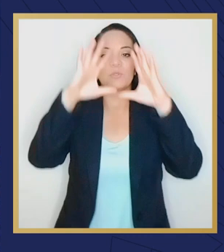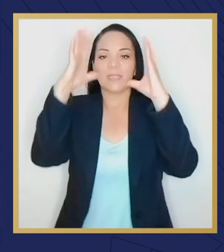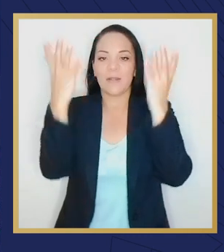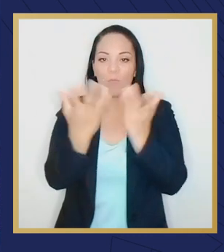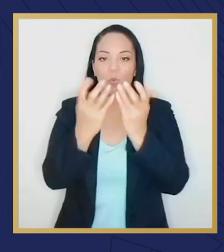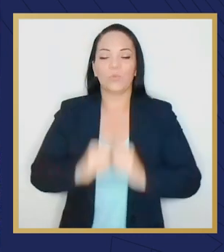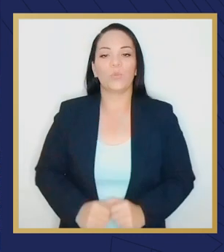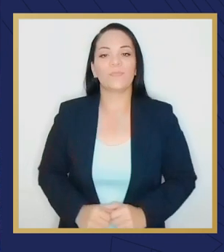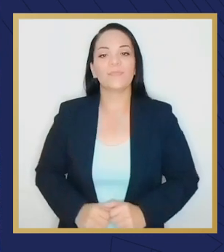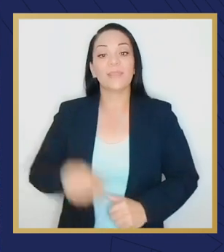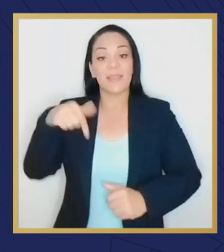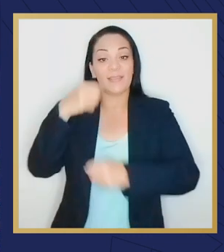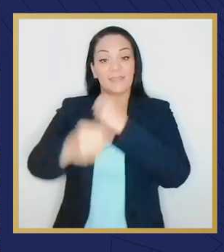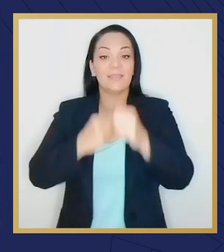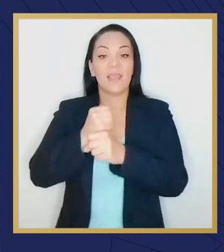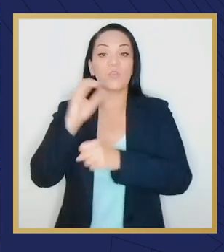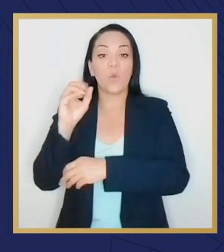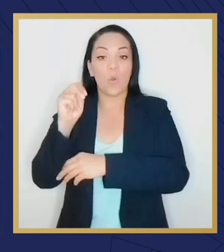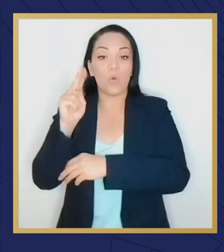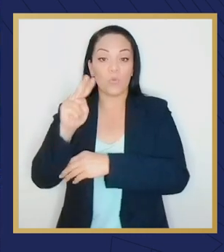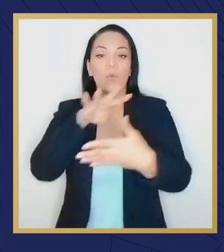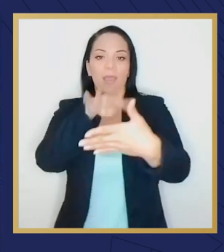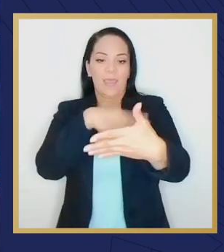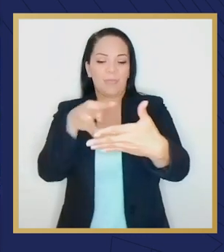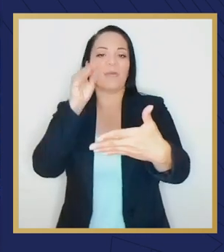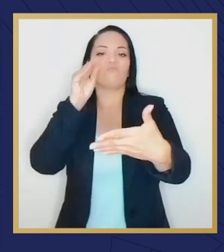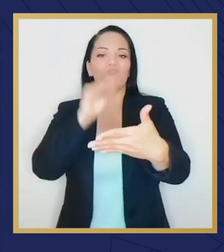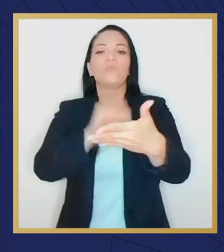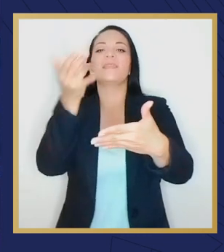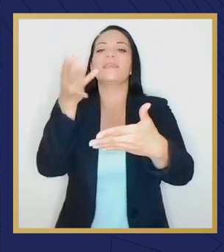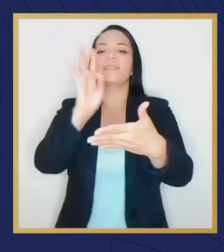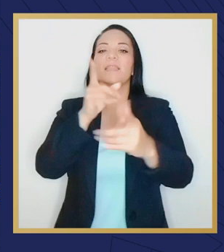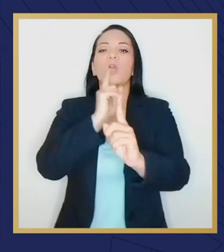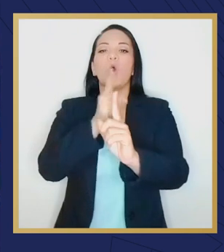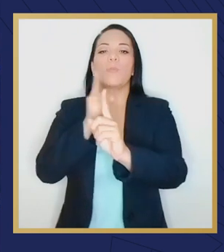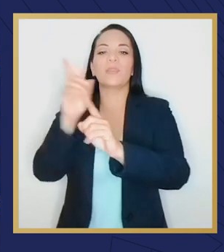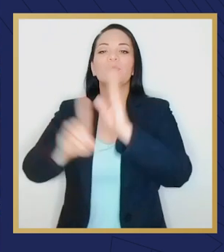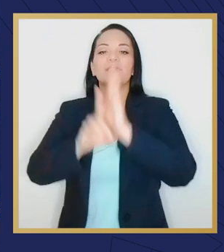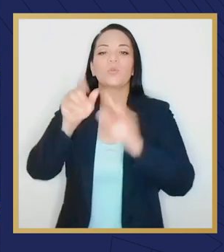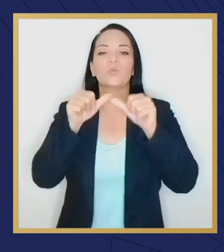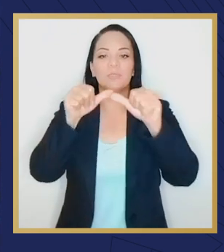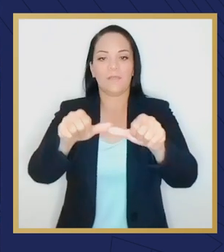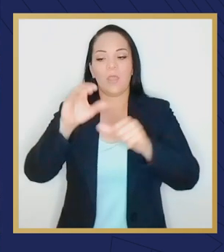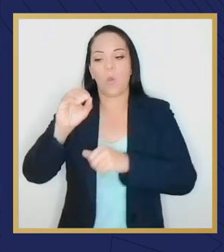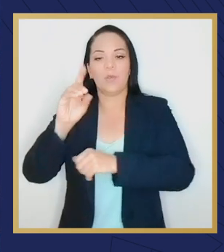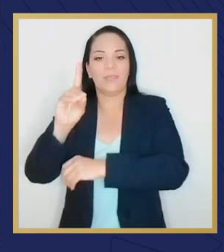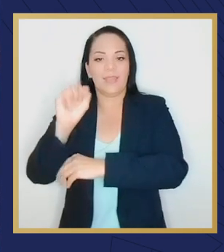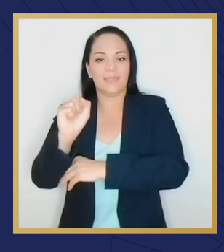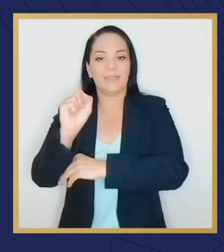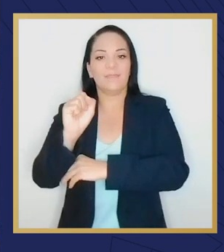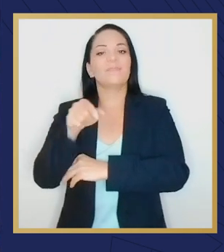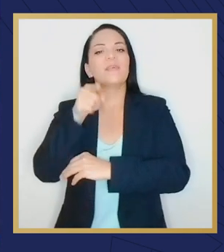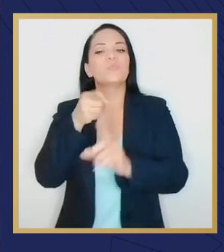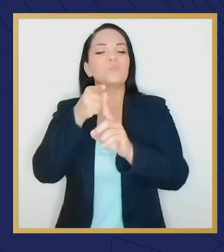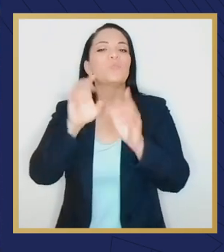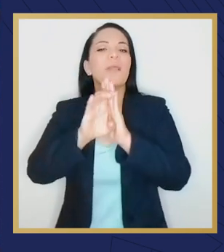del mundo. Este año las Naciones Unidas puso una agenda de 17 Objetivos de Desarrollo Sostenible que